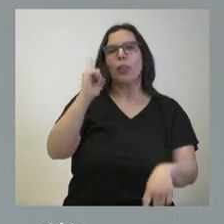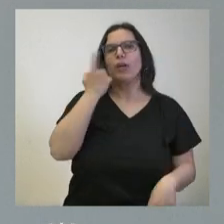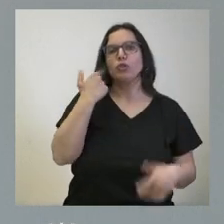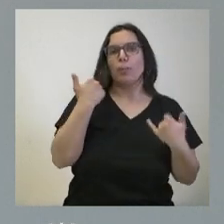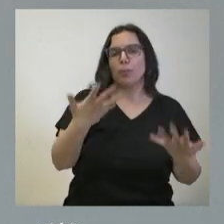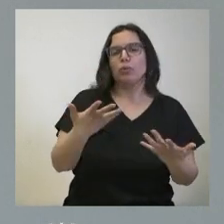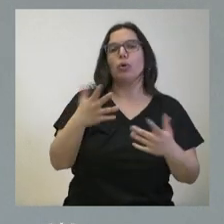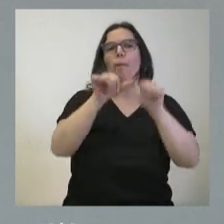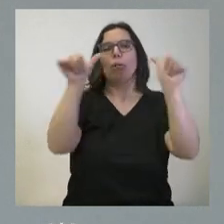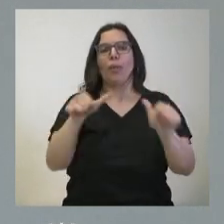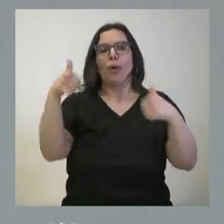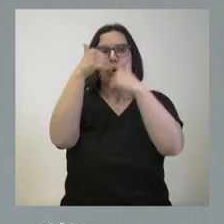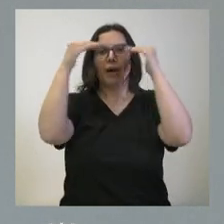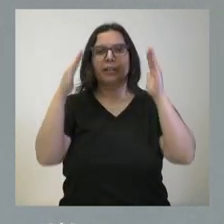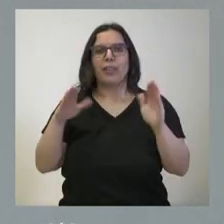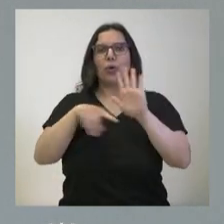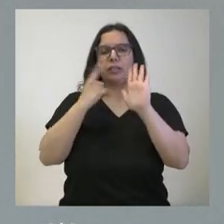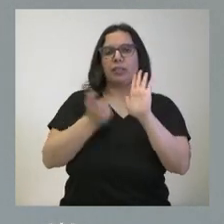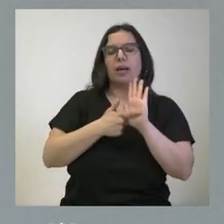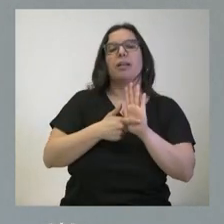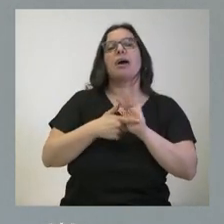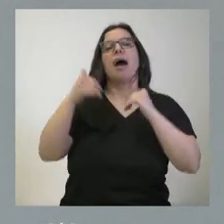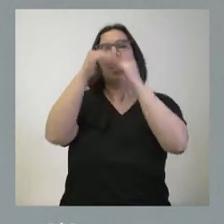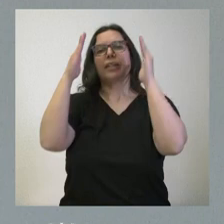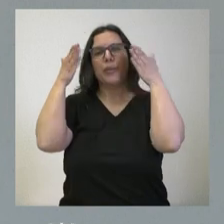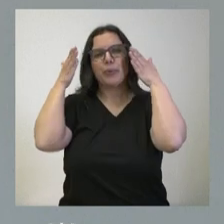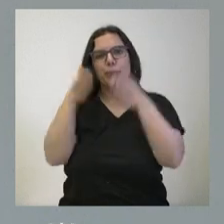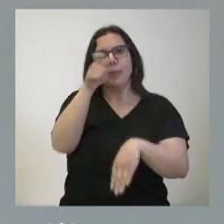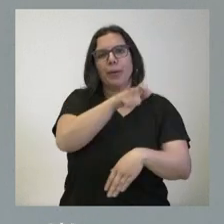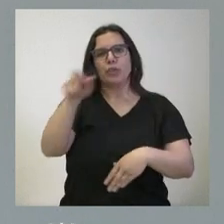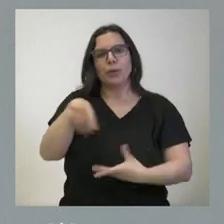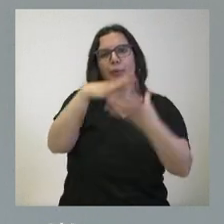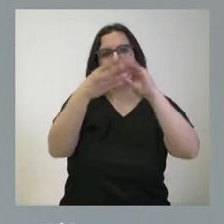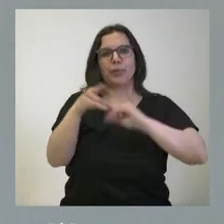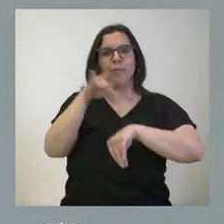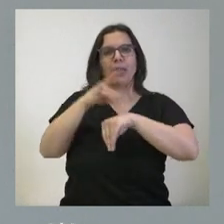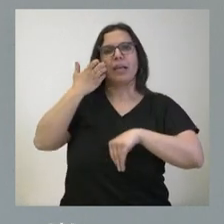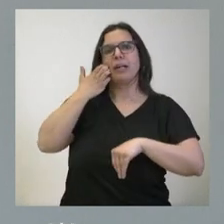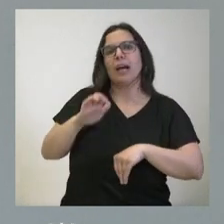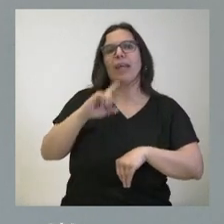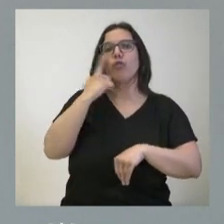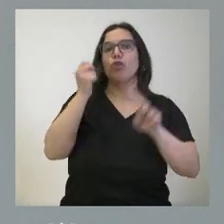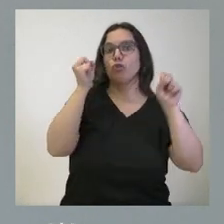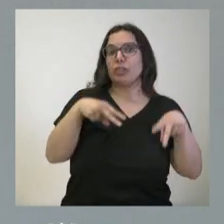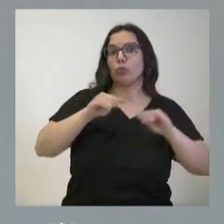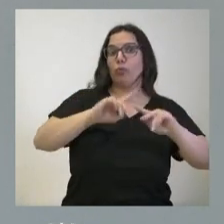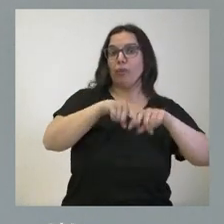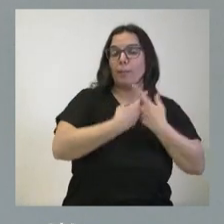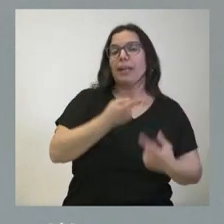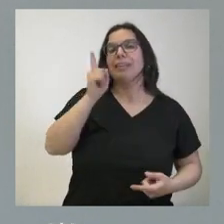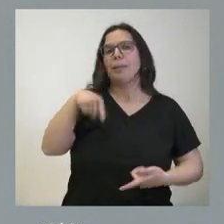precoz, modelo de atención integral, atención centrada en las personas con enfermedades raras y sin diagnóstico y sus familias,